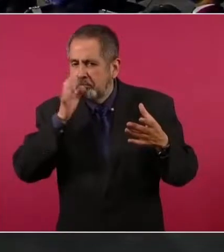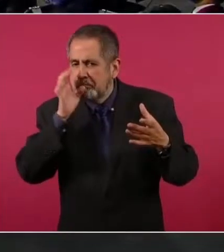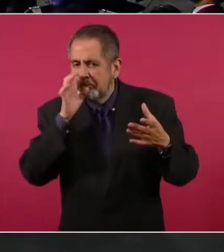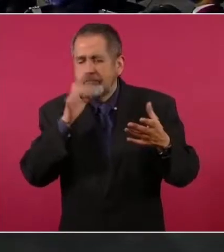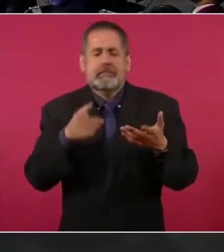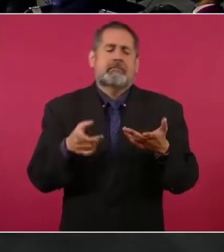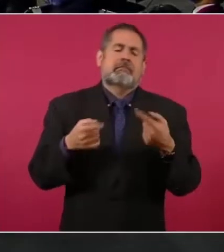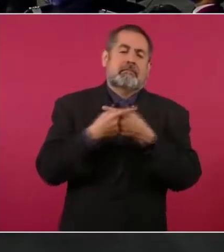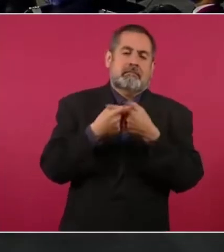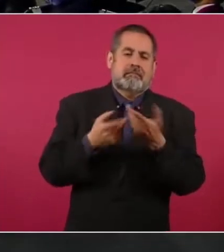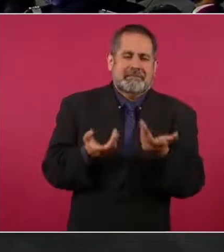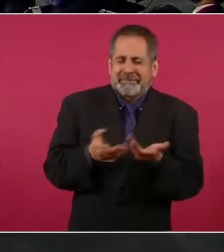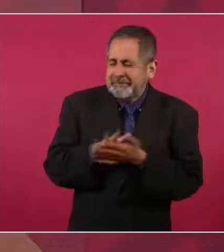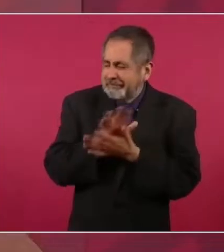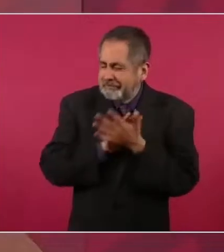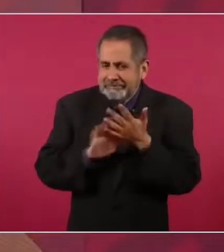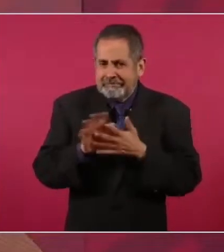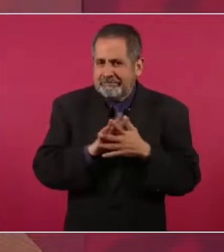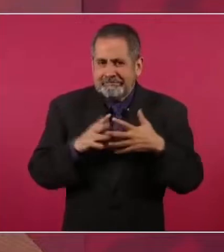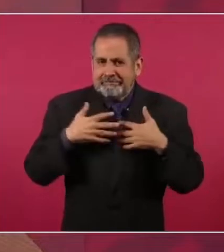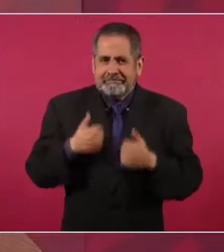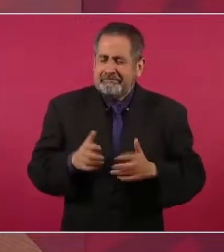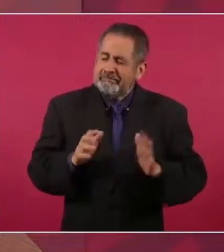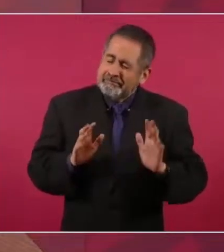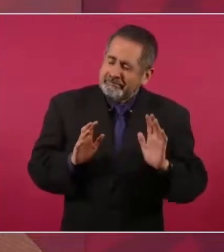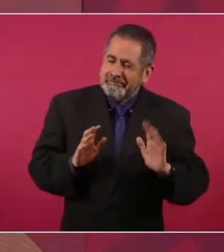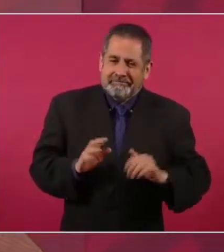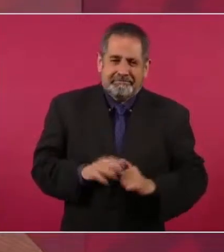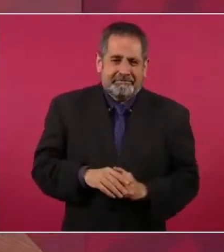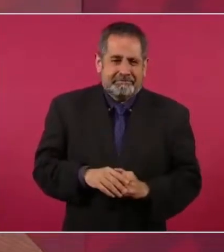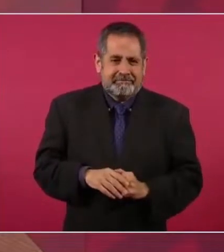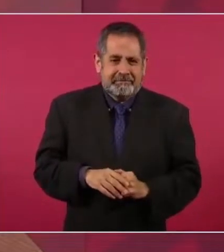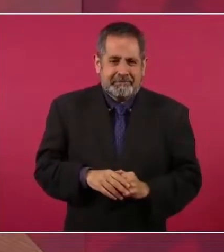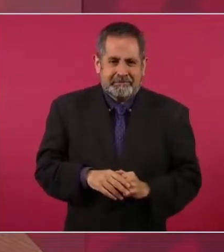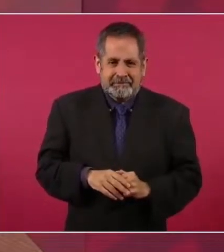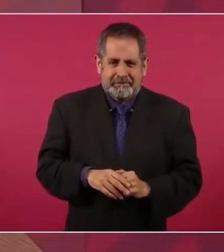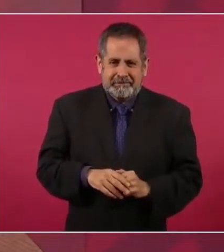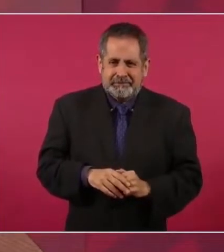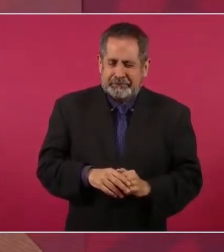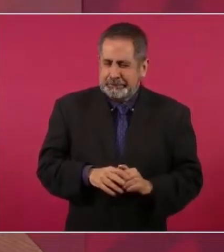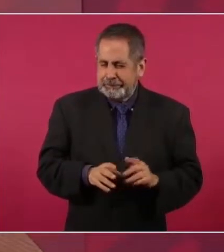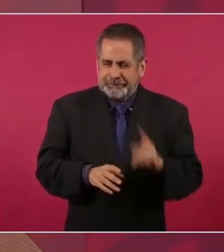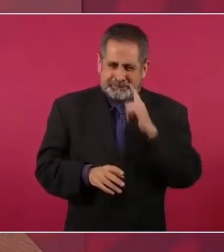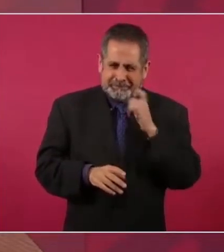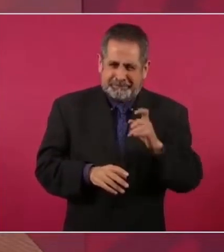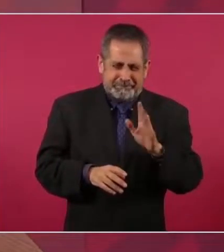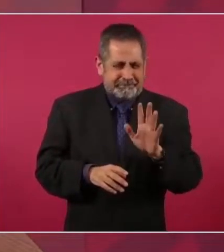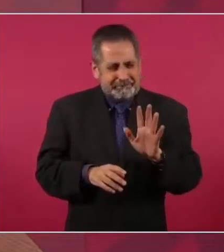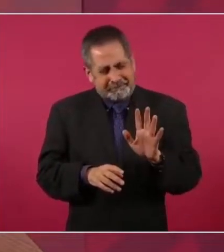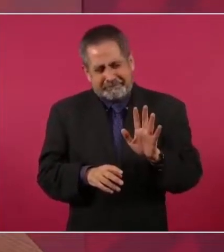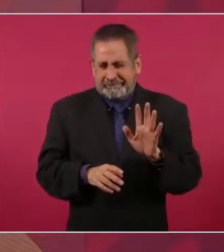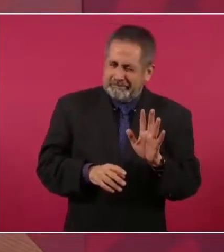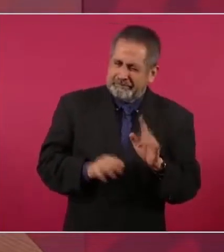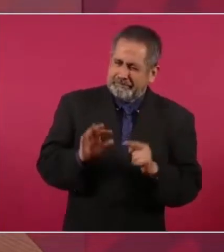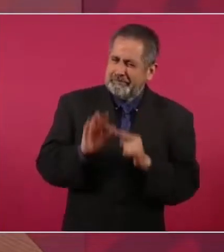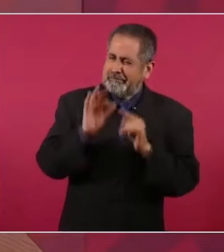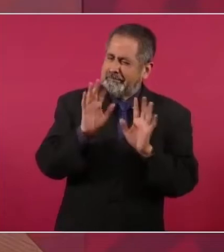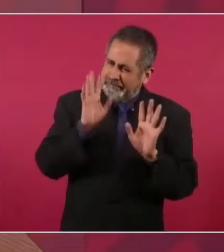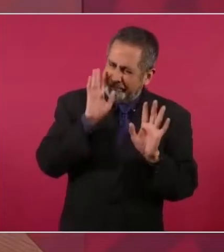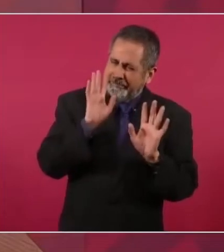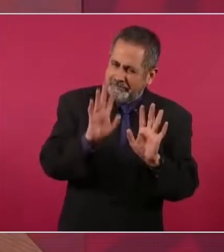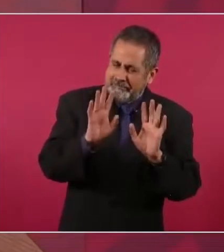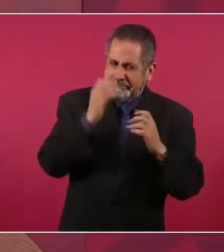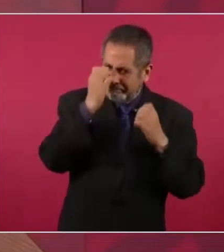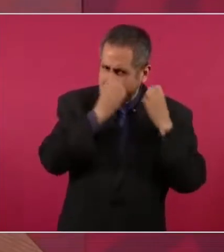Está así como muy especial el asunto. Entonces,